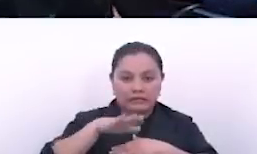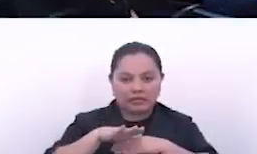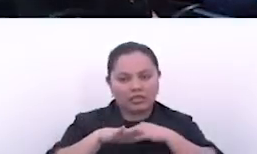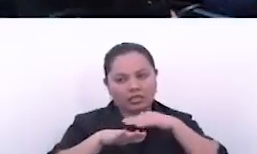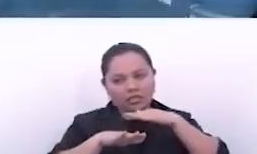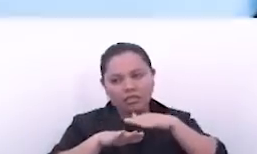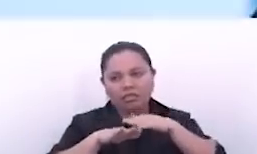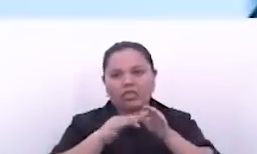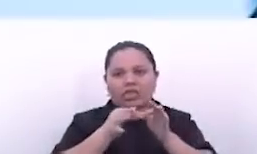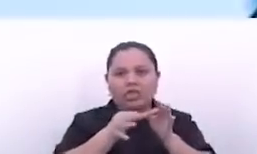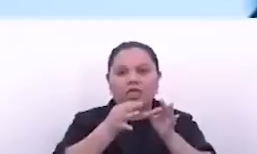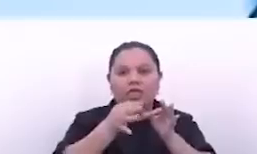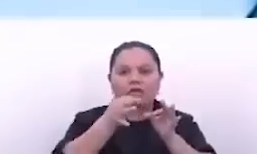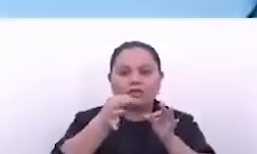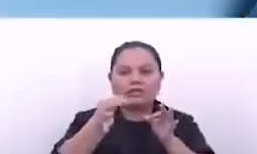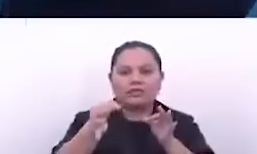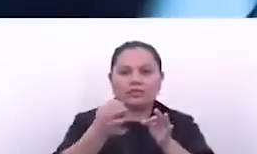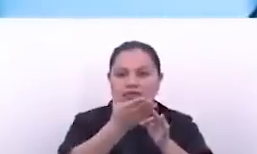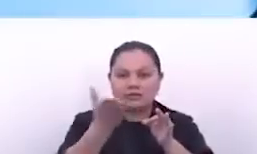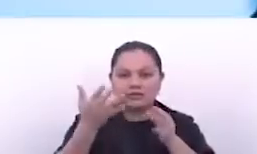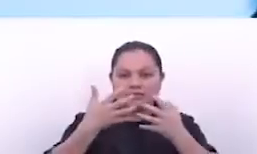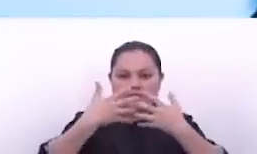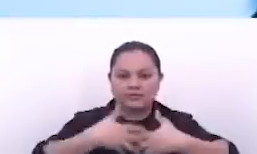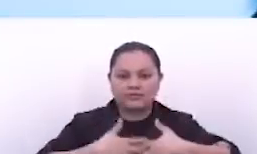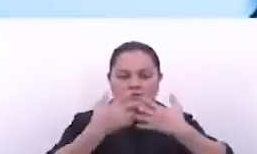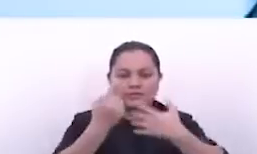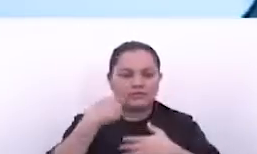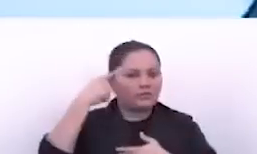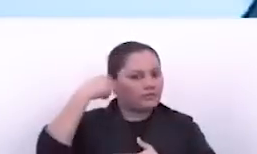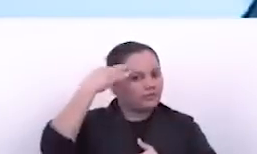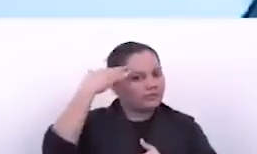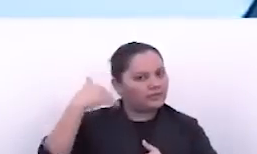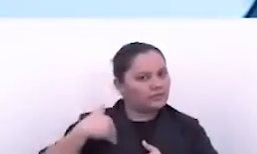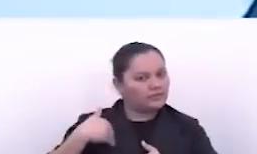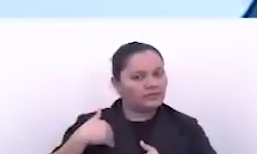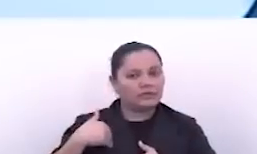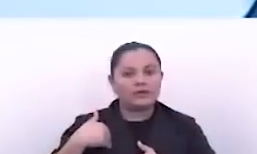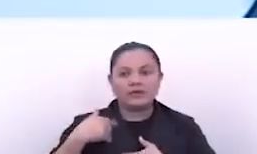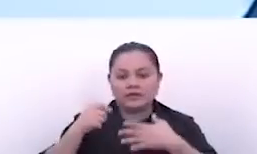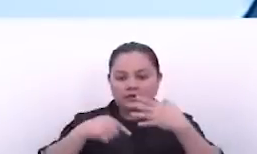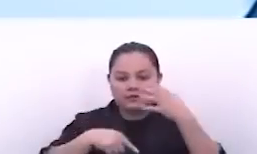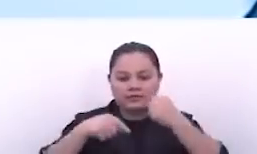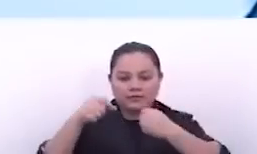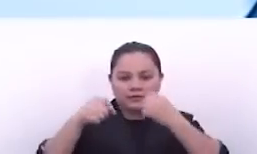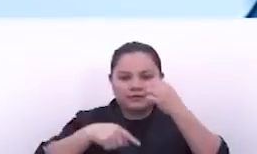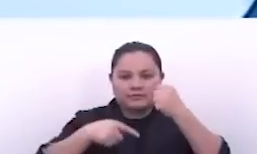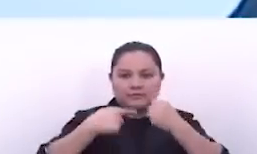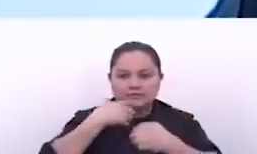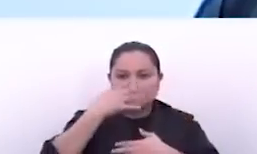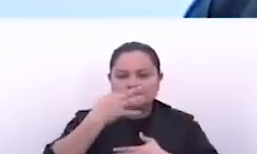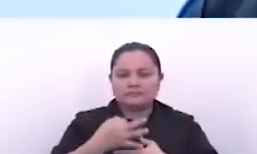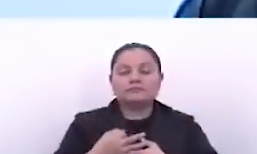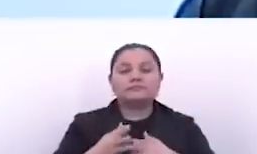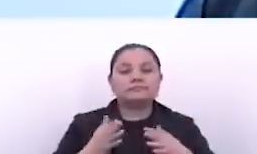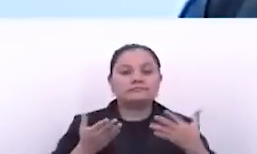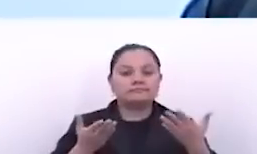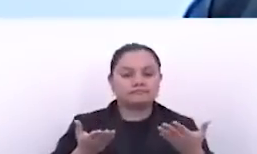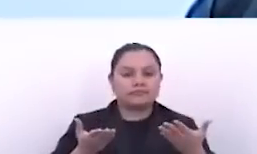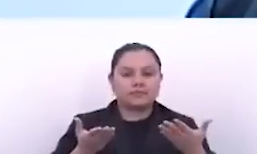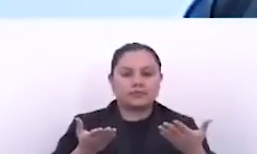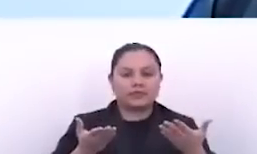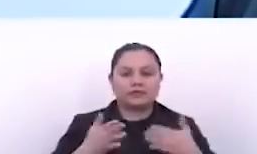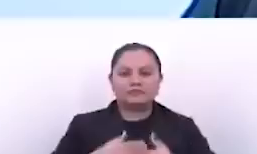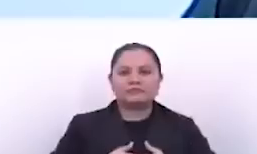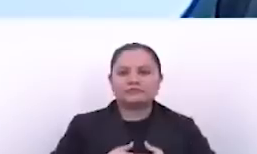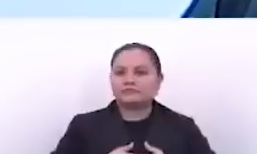vamos, creo yo, productores y productoras, que a lo que nos encaminamos en realidad es a